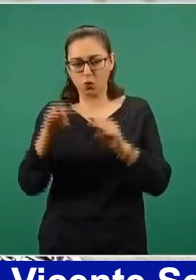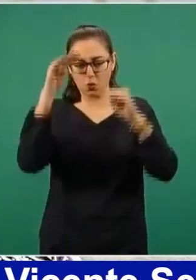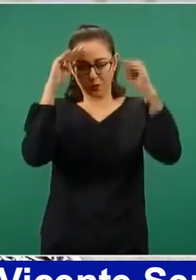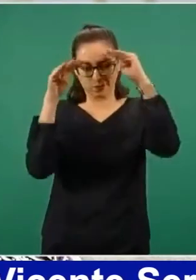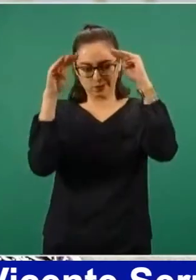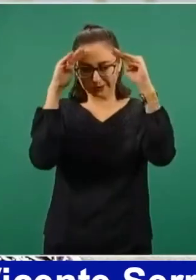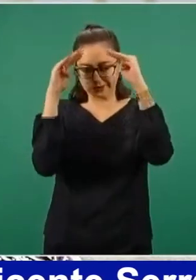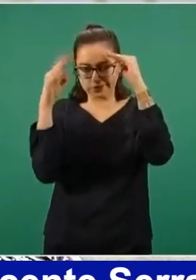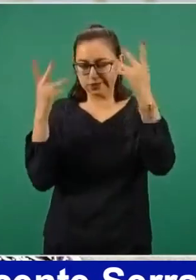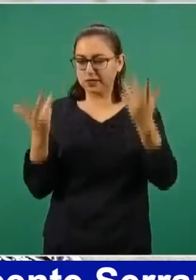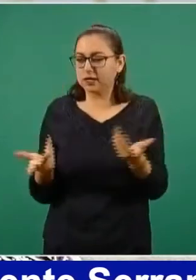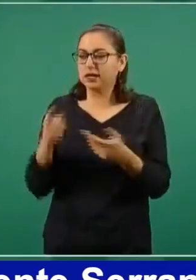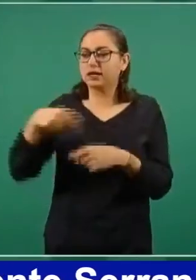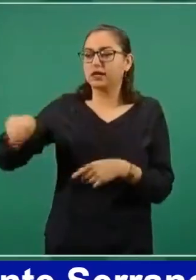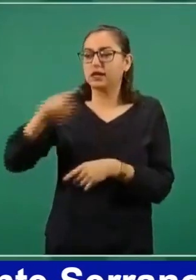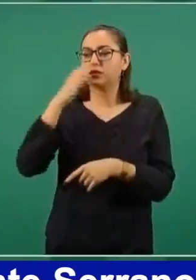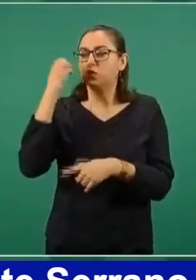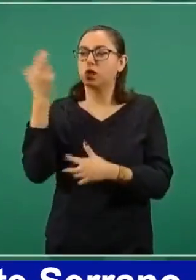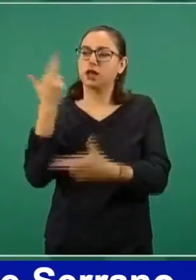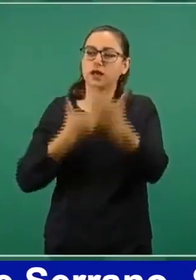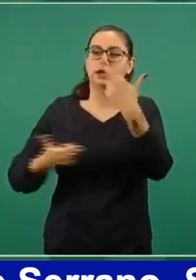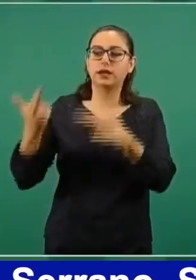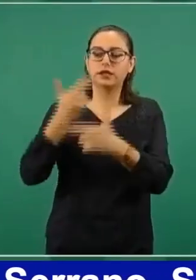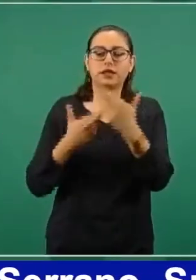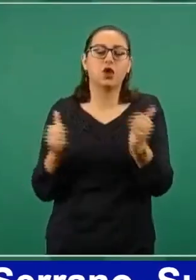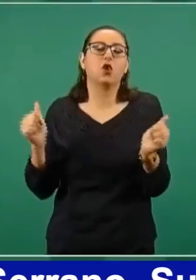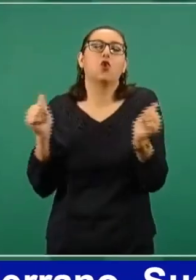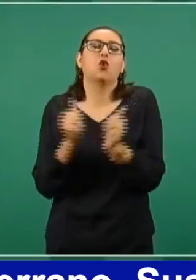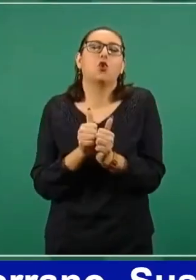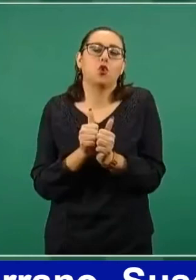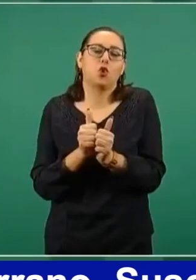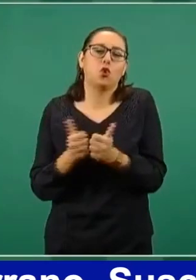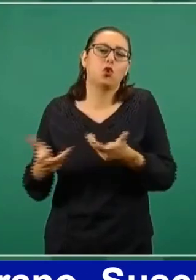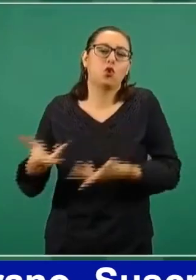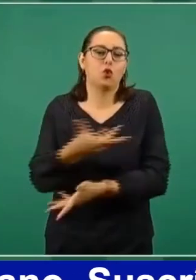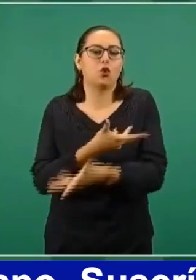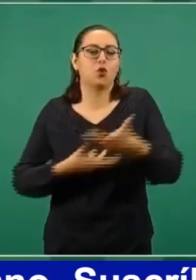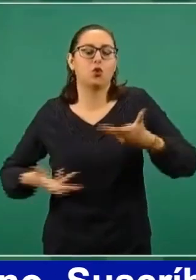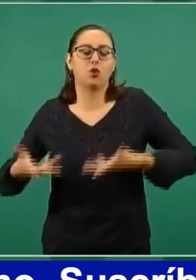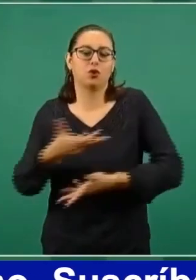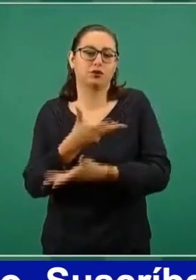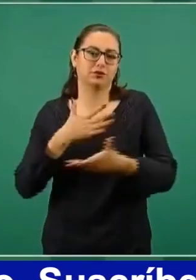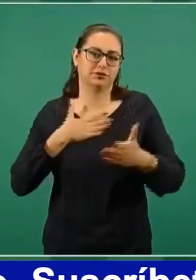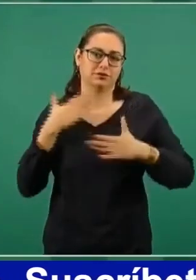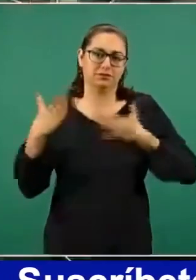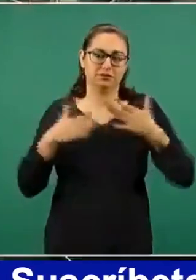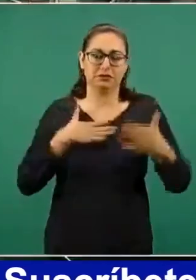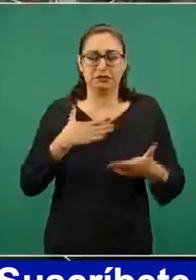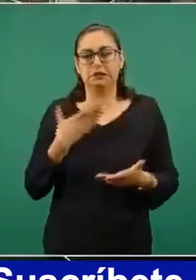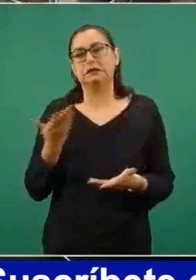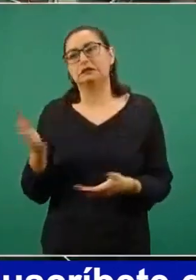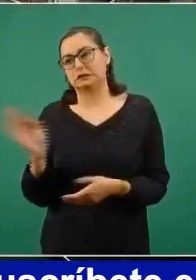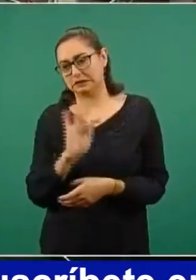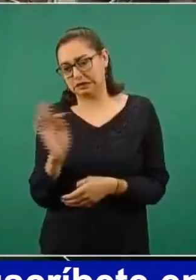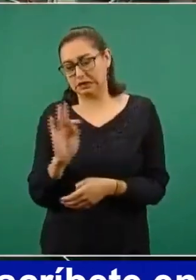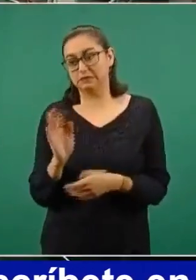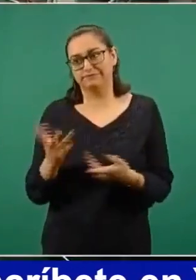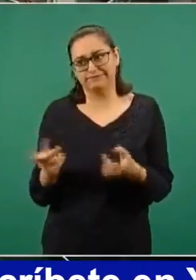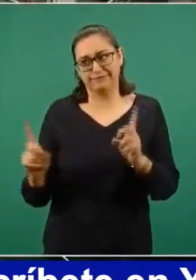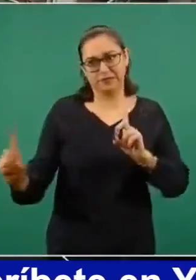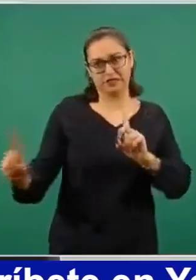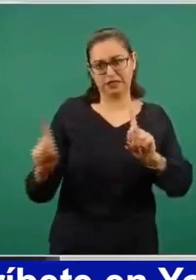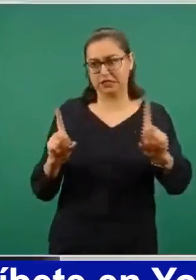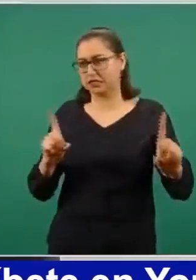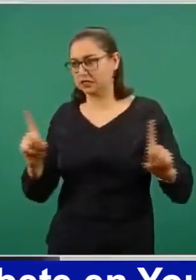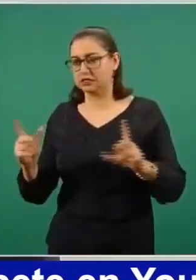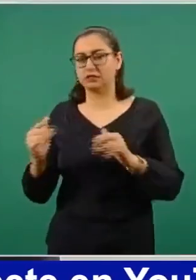sea muy amigable el espacio, aún dentro de las limitaciones que puede haber de infraestructura o de las condiciones sociales de